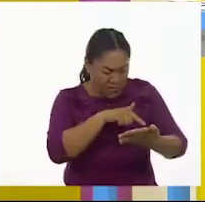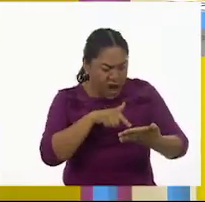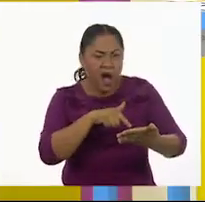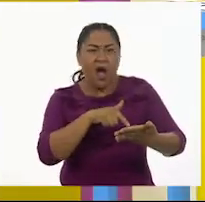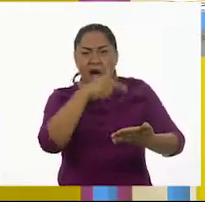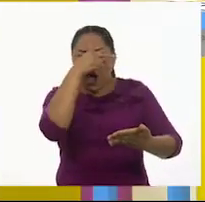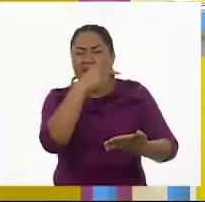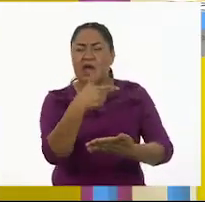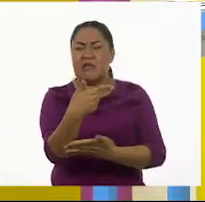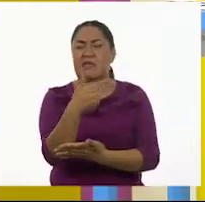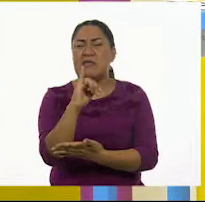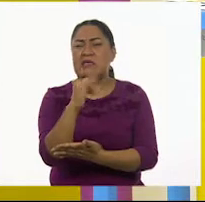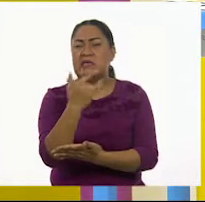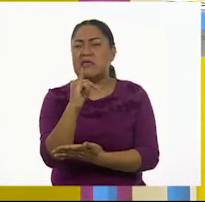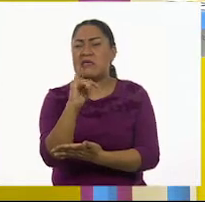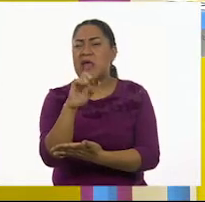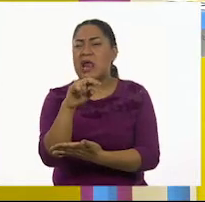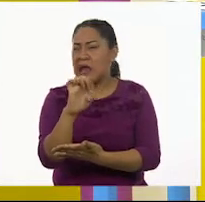Higiene.